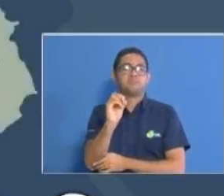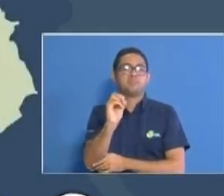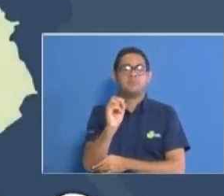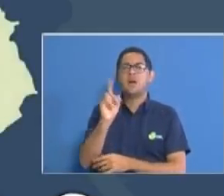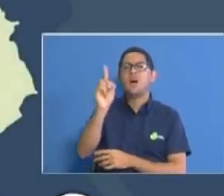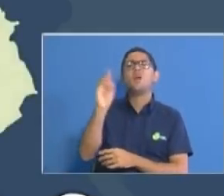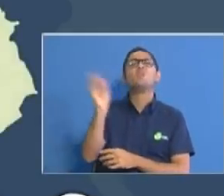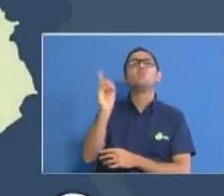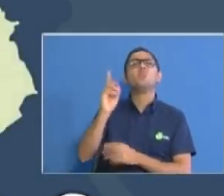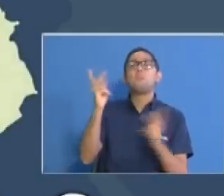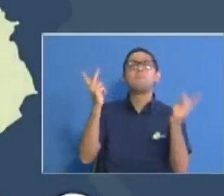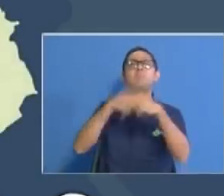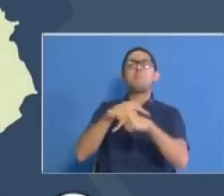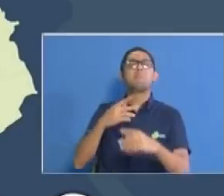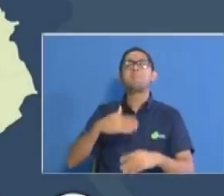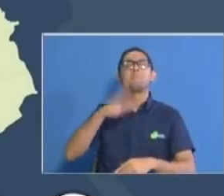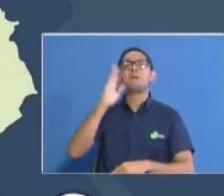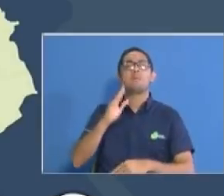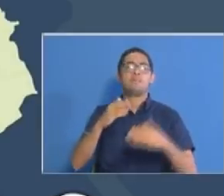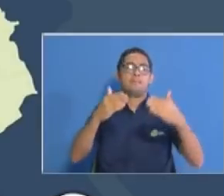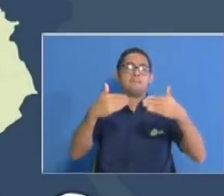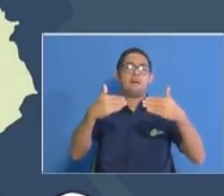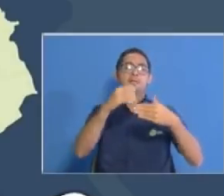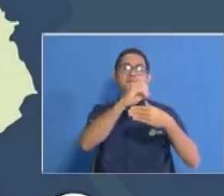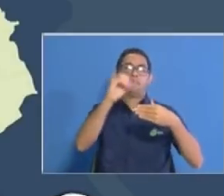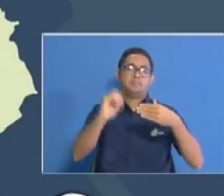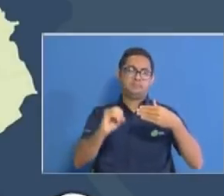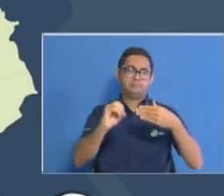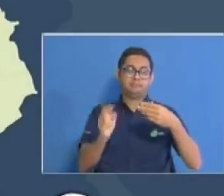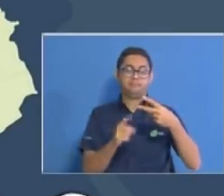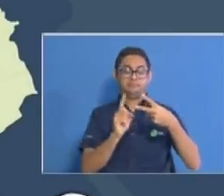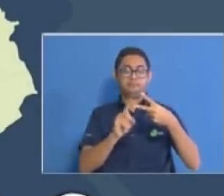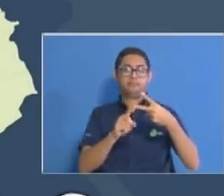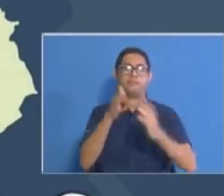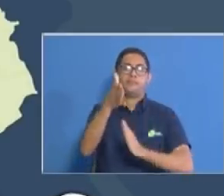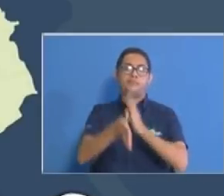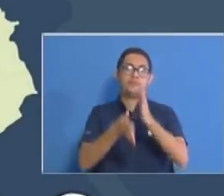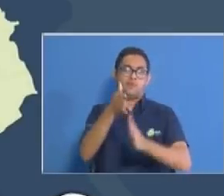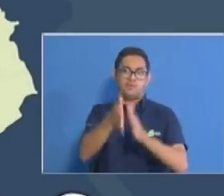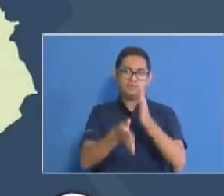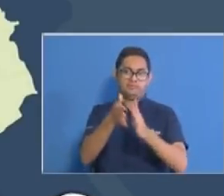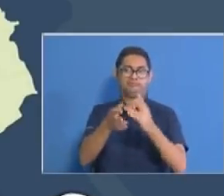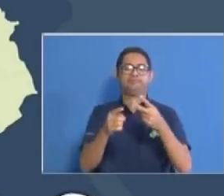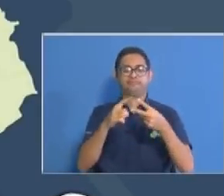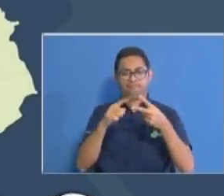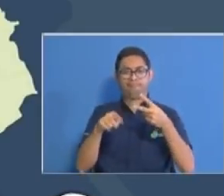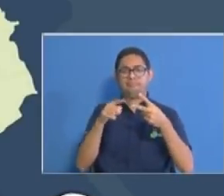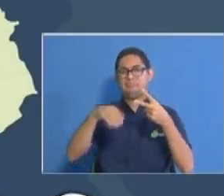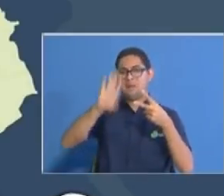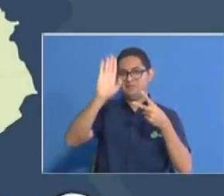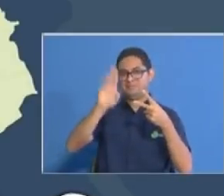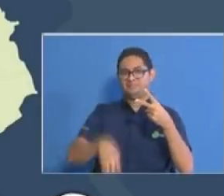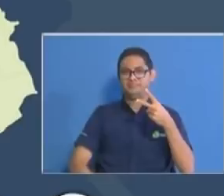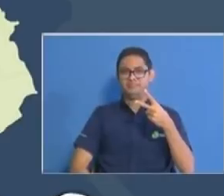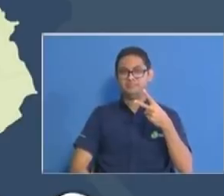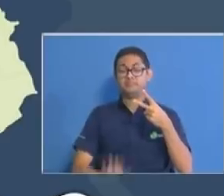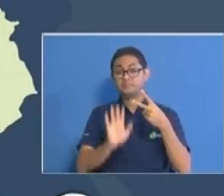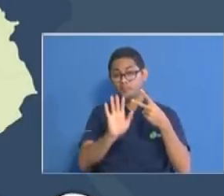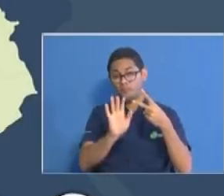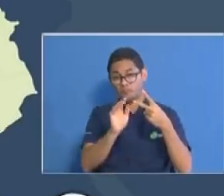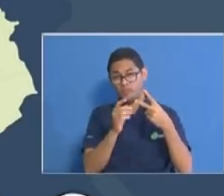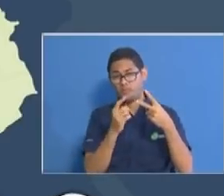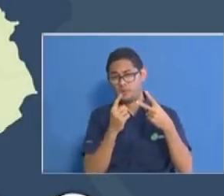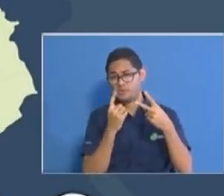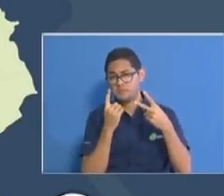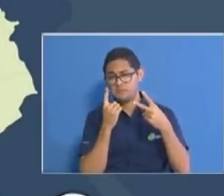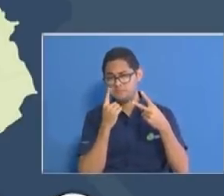Panamá Oeste con 77 y Colón con 53 pero si analizamos